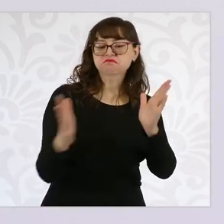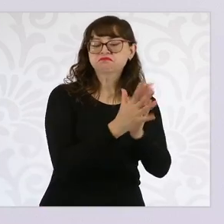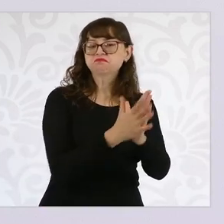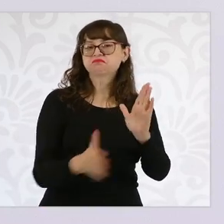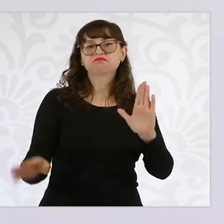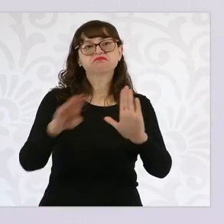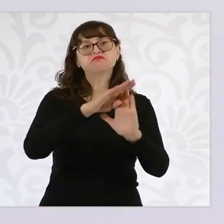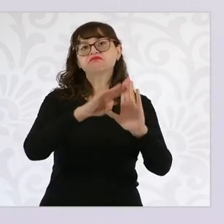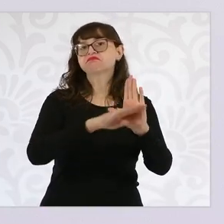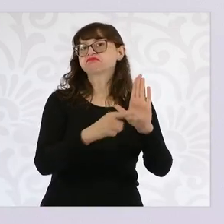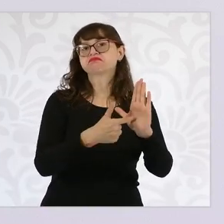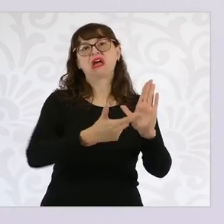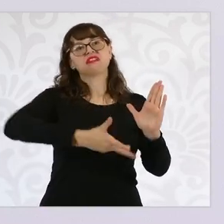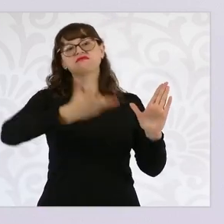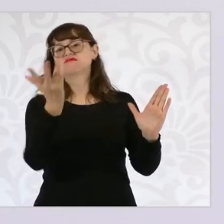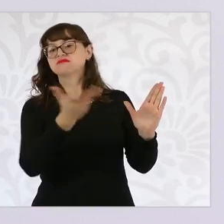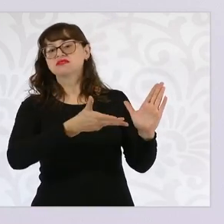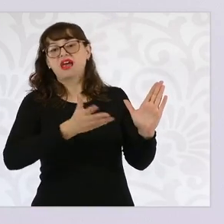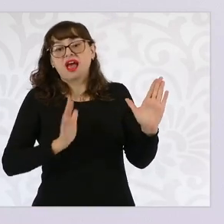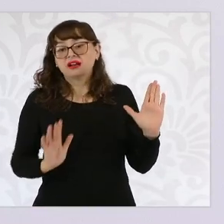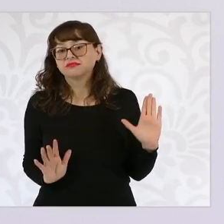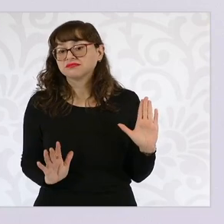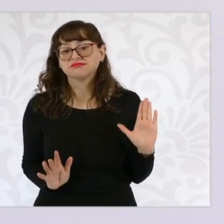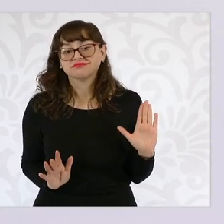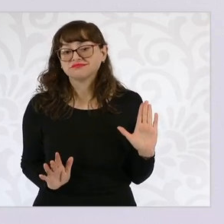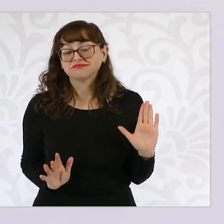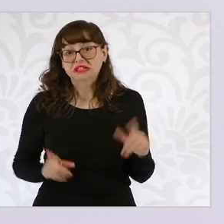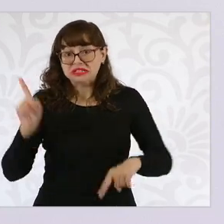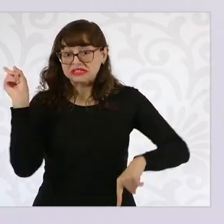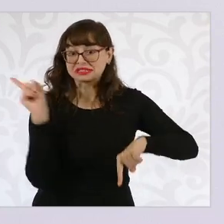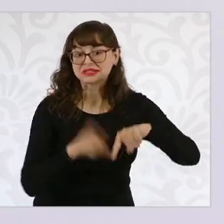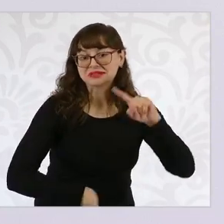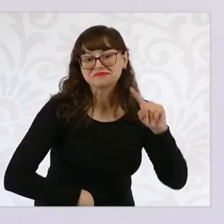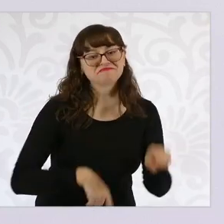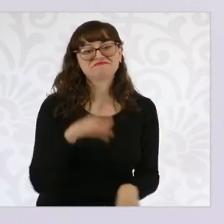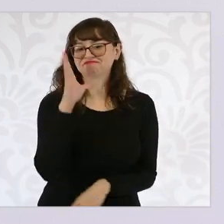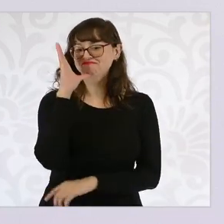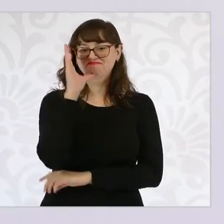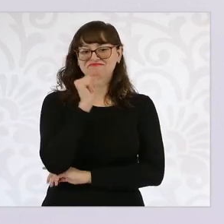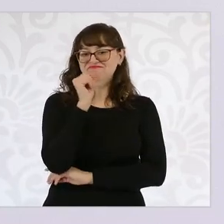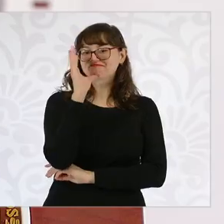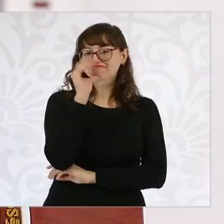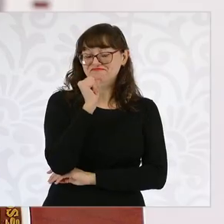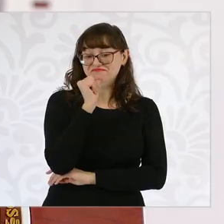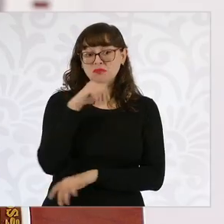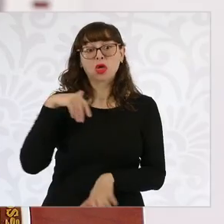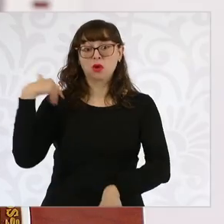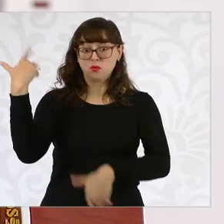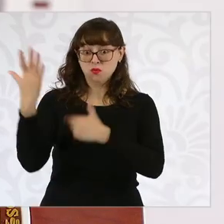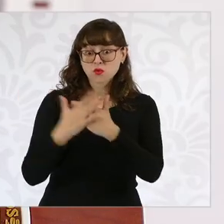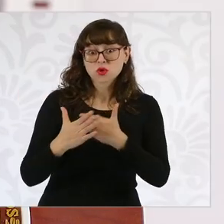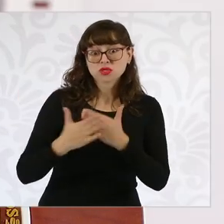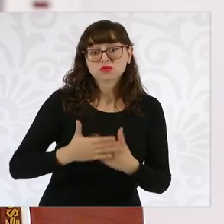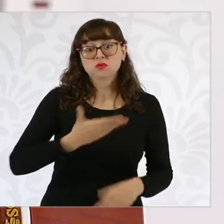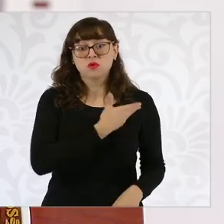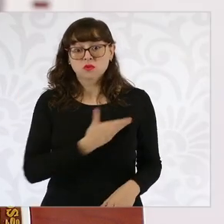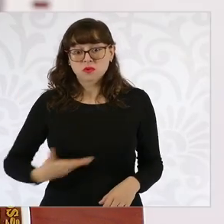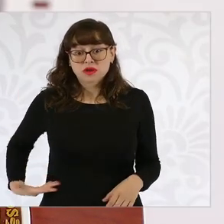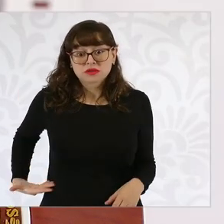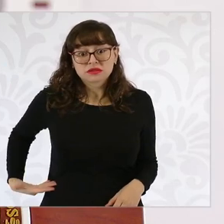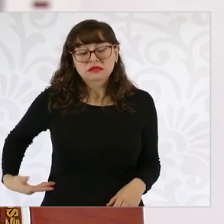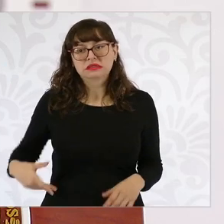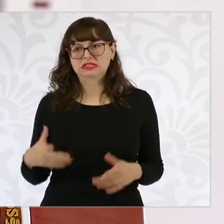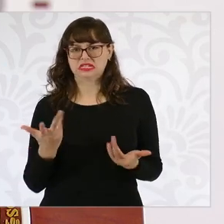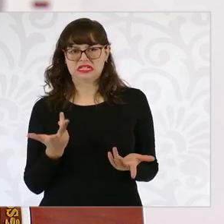nosotros tiene que cumplirlos, porque están en la Constitución. Y al estar en el